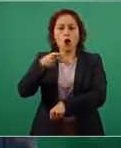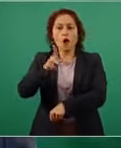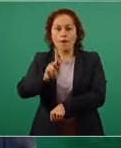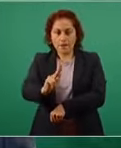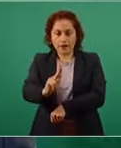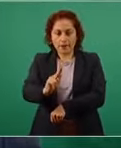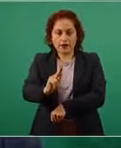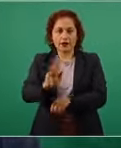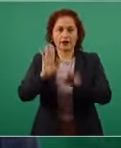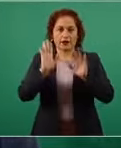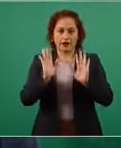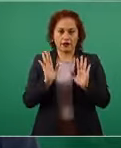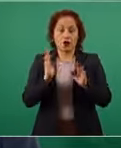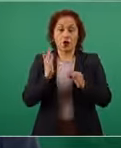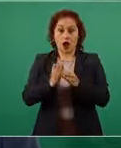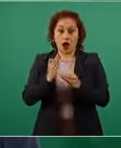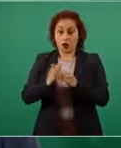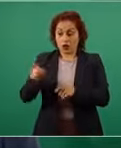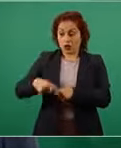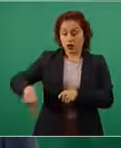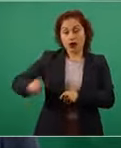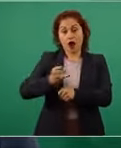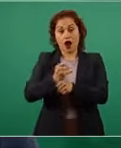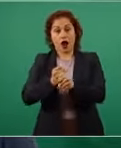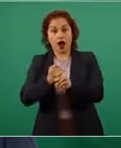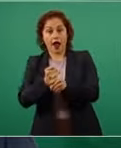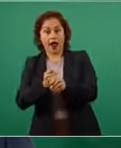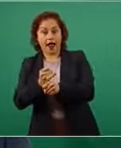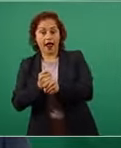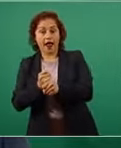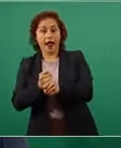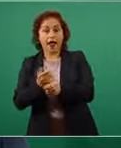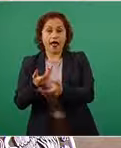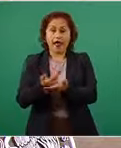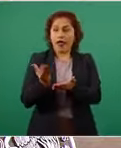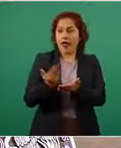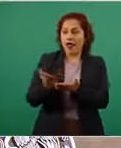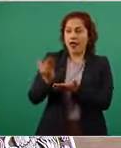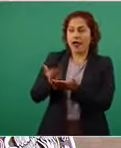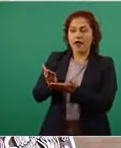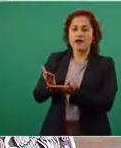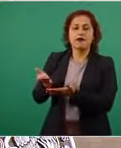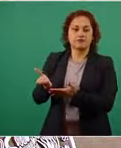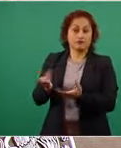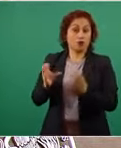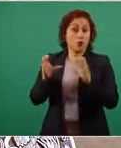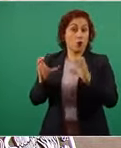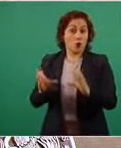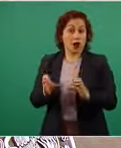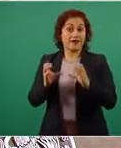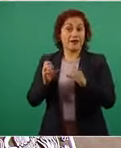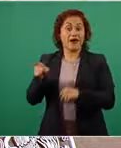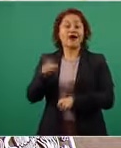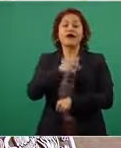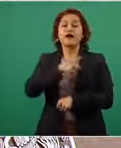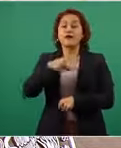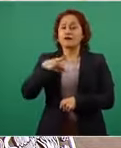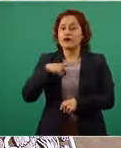escarnio público que están promoviendo sin medida en Argentina ¿de acuerdo?